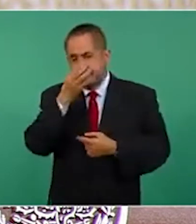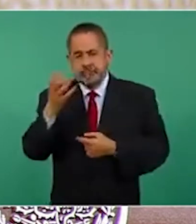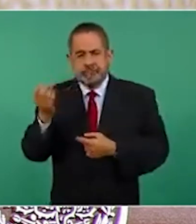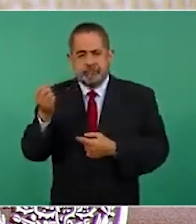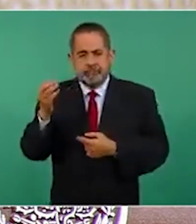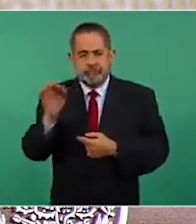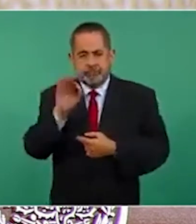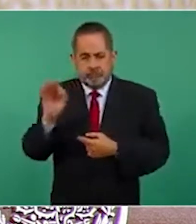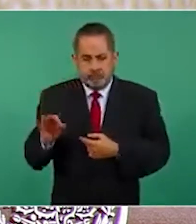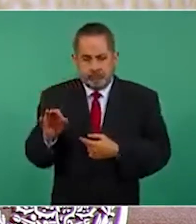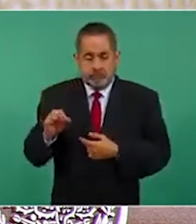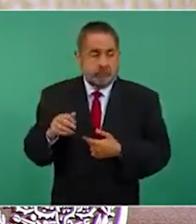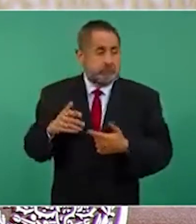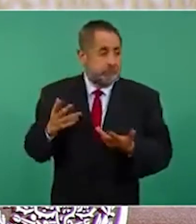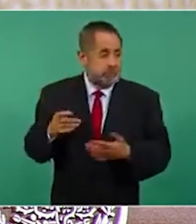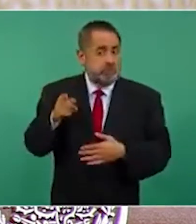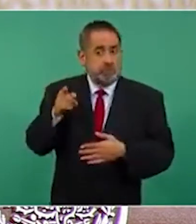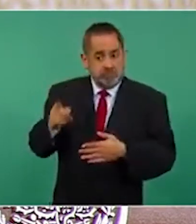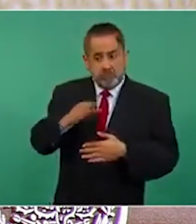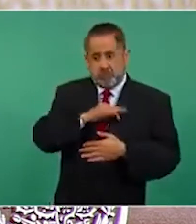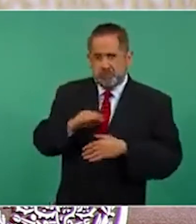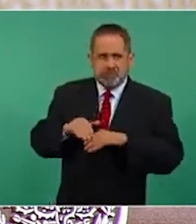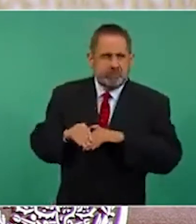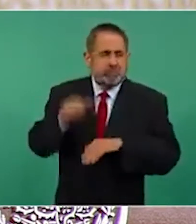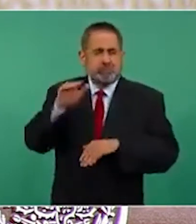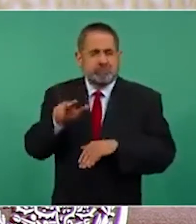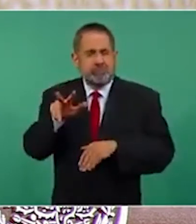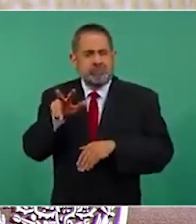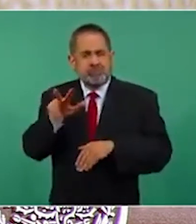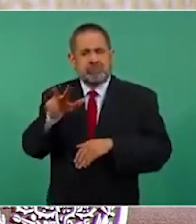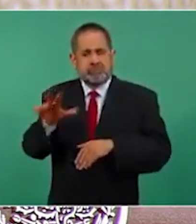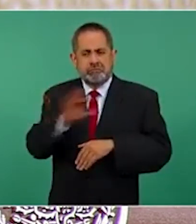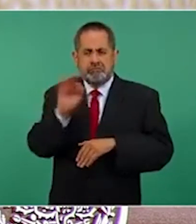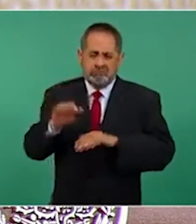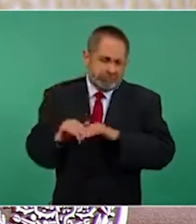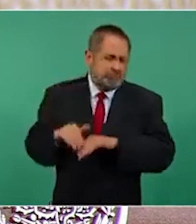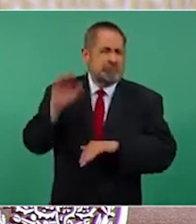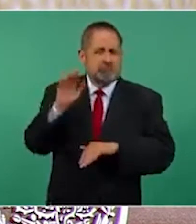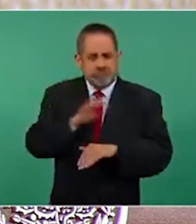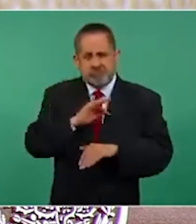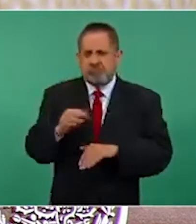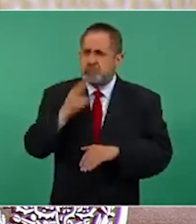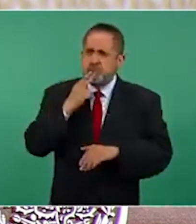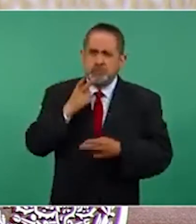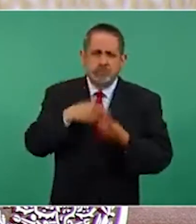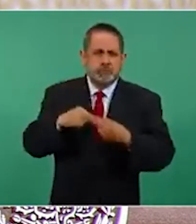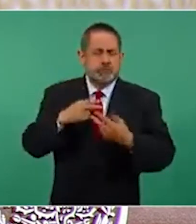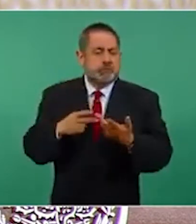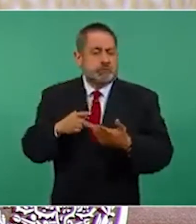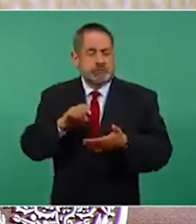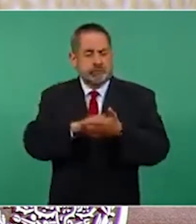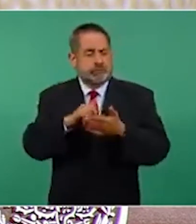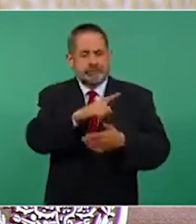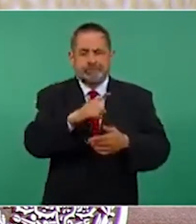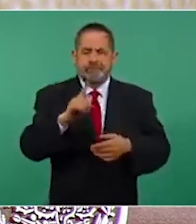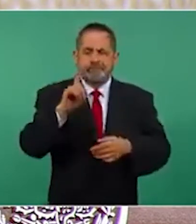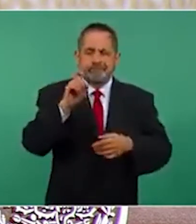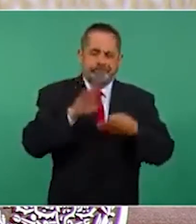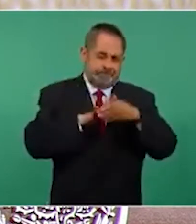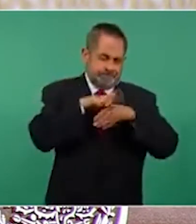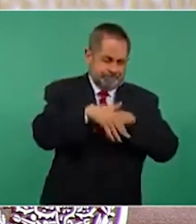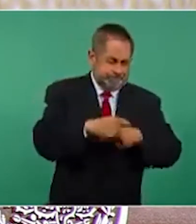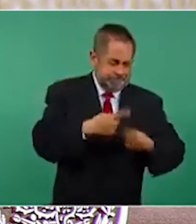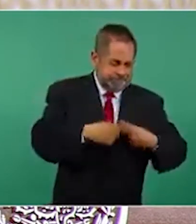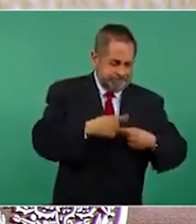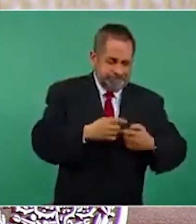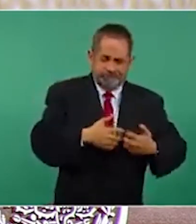tiene capacidad hasta para más del 18 por ciento. Tan sólo en hidroeléctricas podemos subir